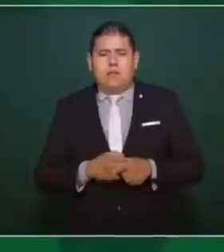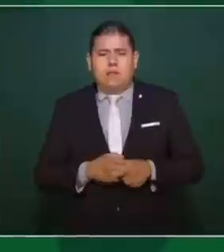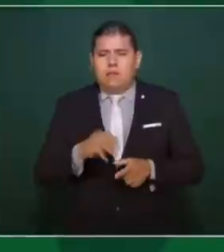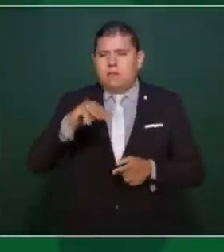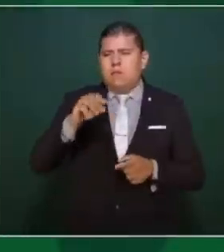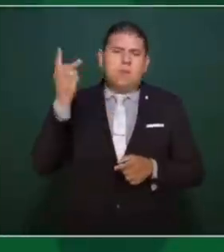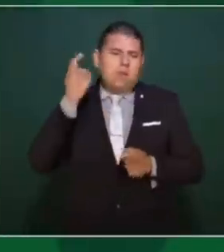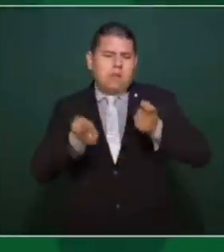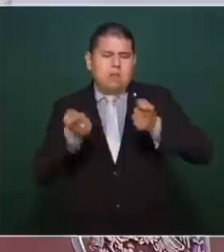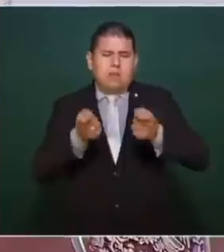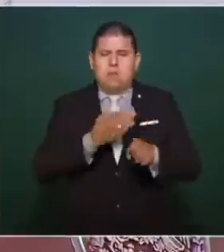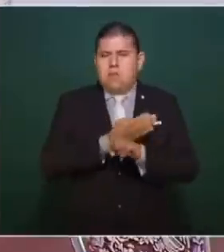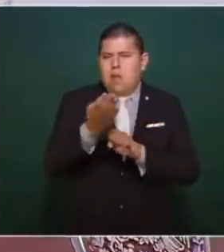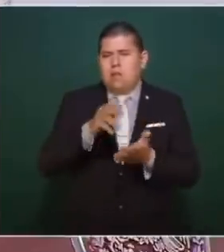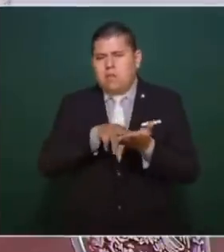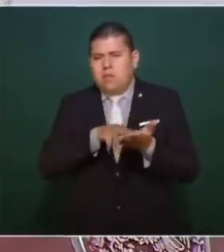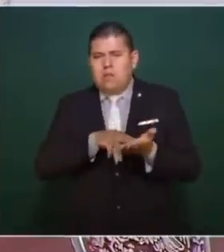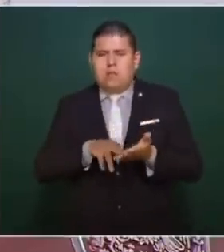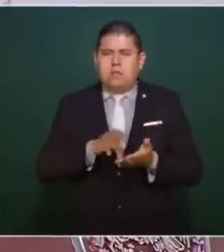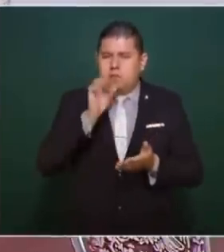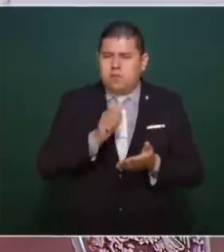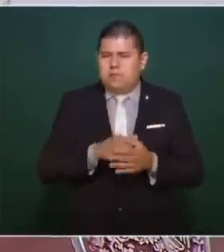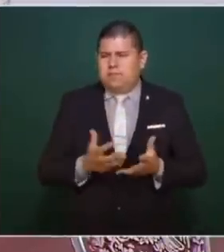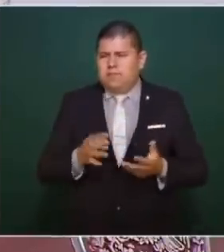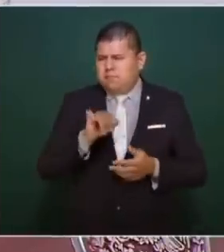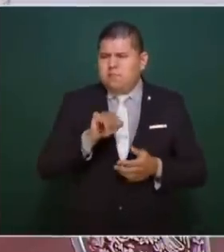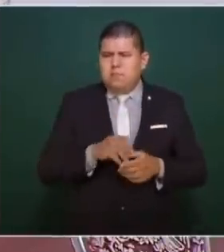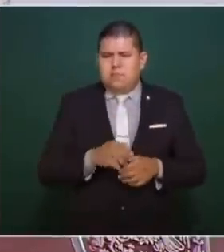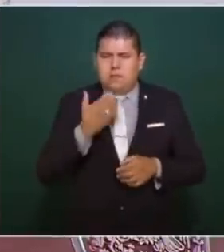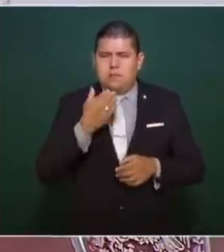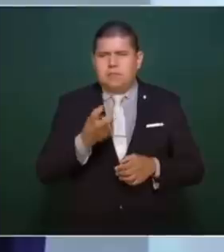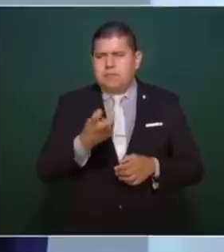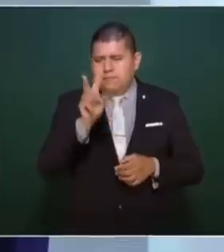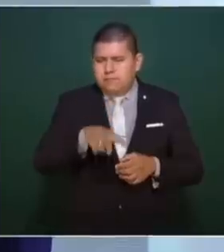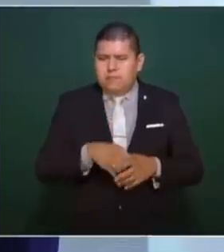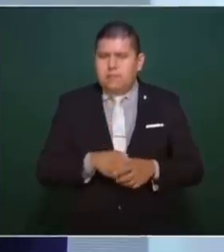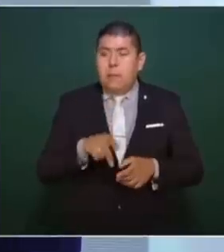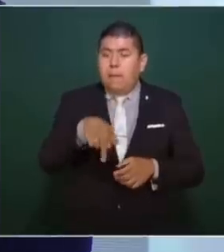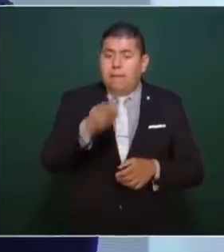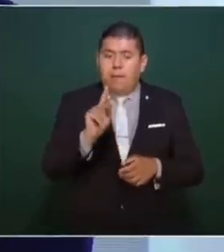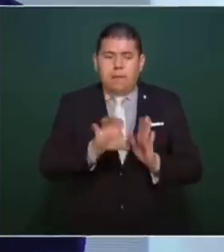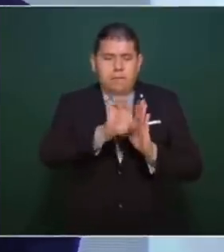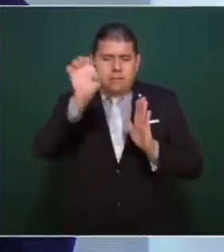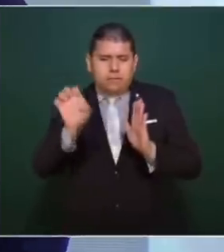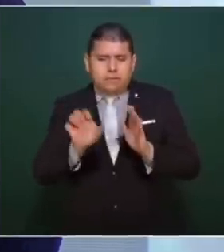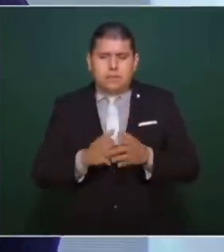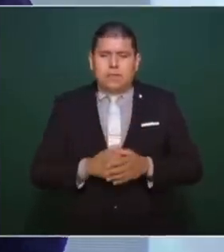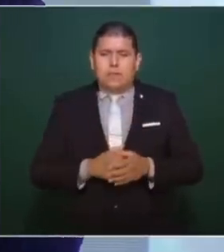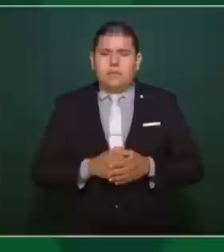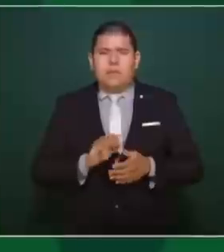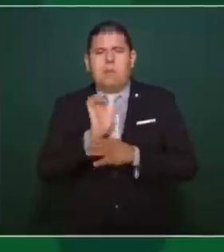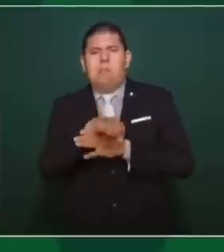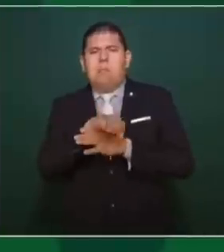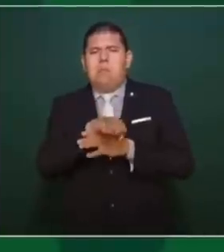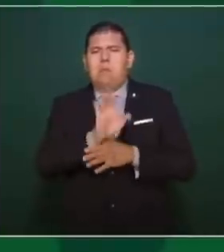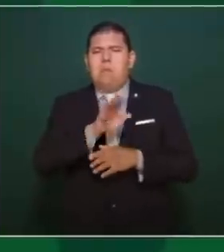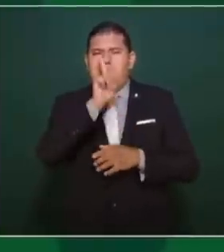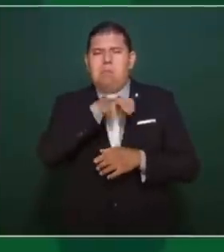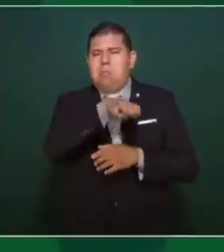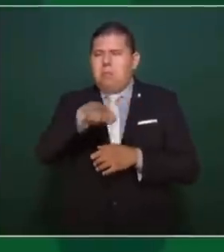el maniqueísmo en política, no puede ser blanco o negro. Sí, no debe ser así, pero tampoco la simulación.